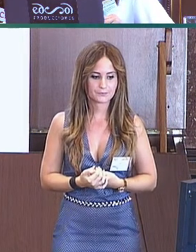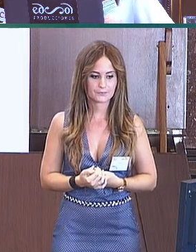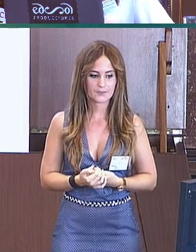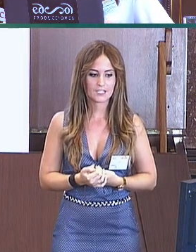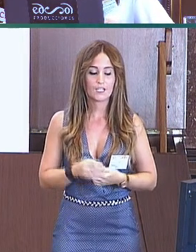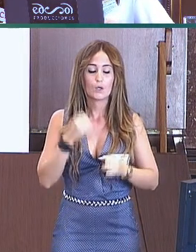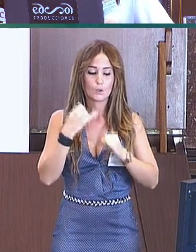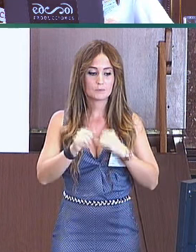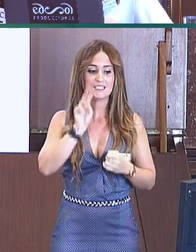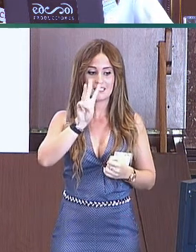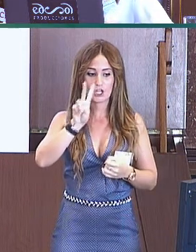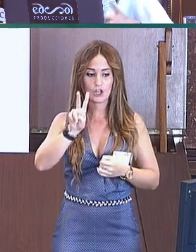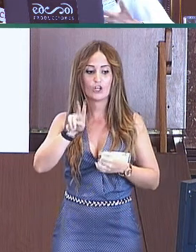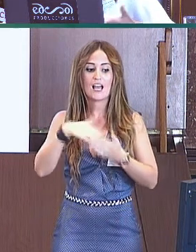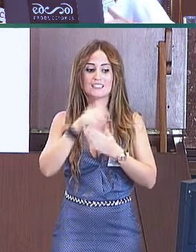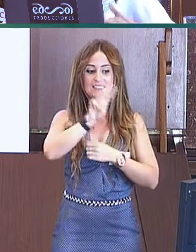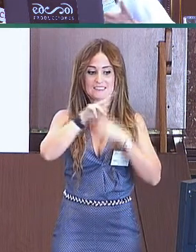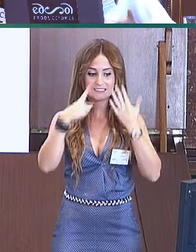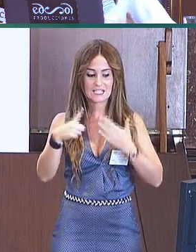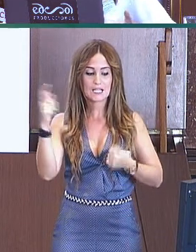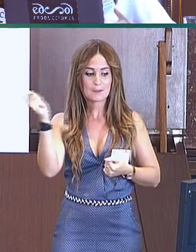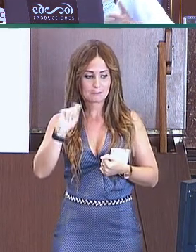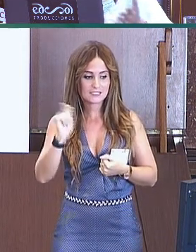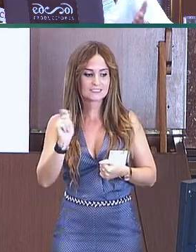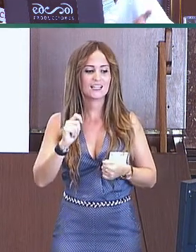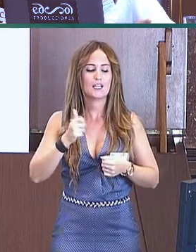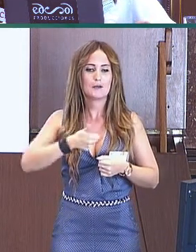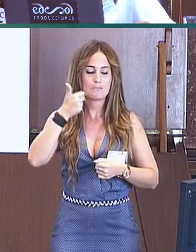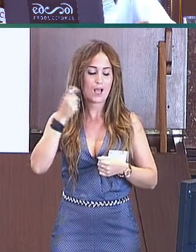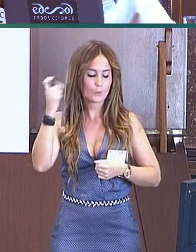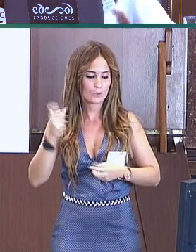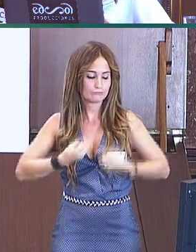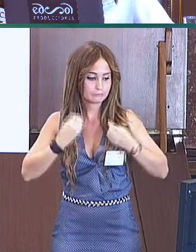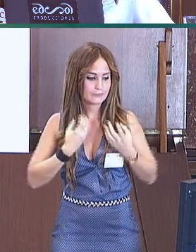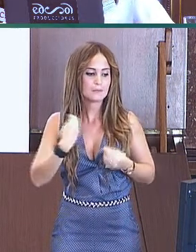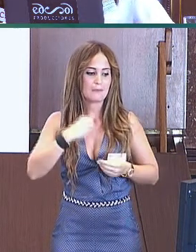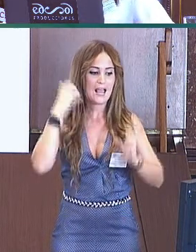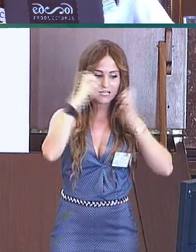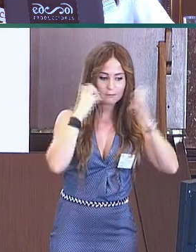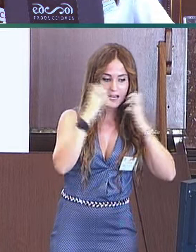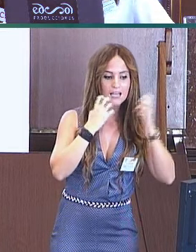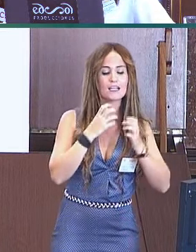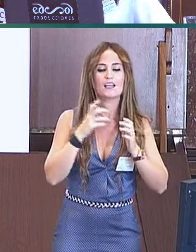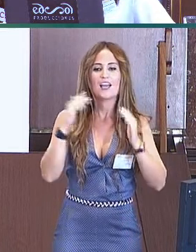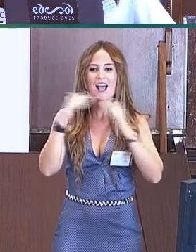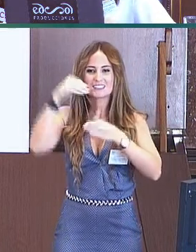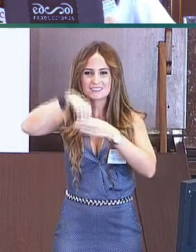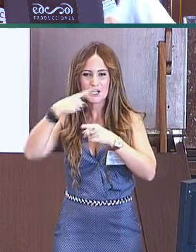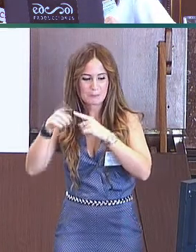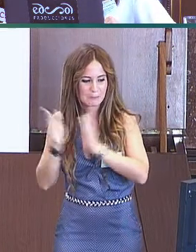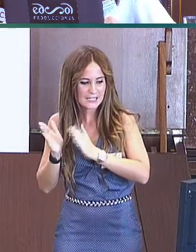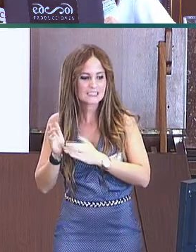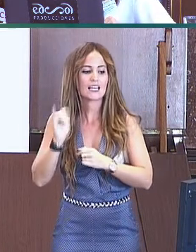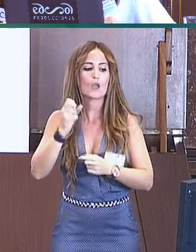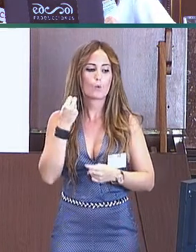Y en la última categoría, tenemos como el vocabulario más frecuente, serían los animales, las pequeñas cosas de casa y los cuantificadores.